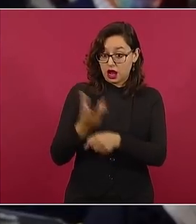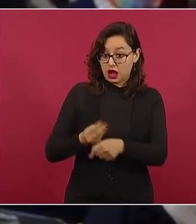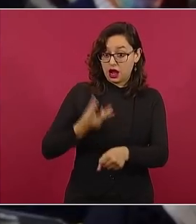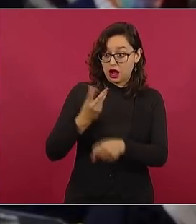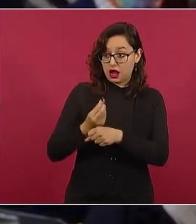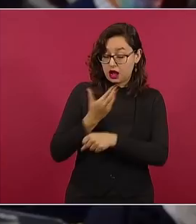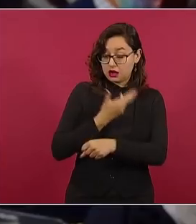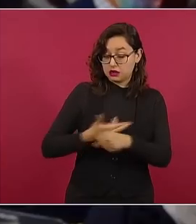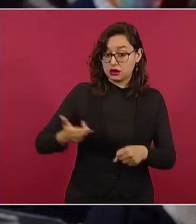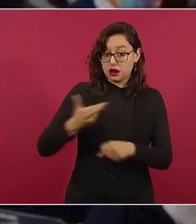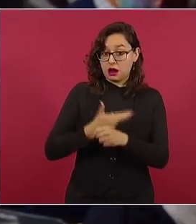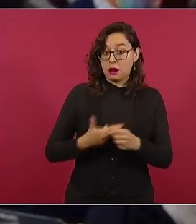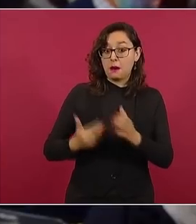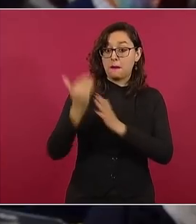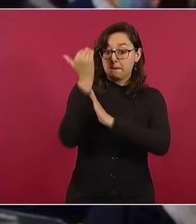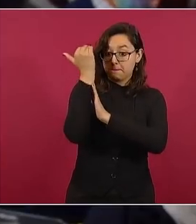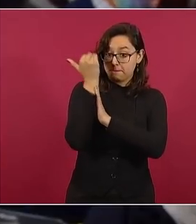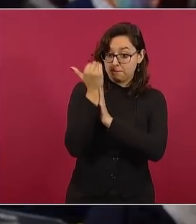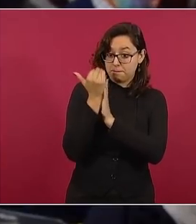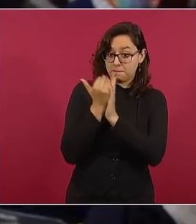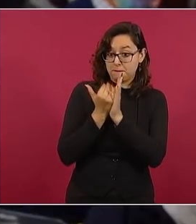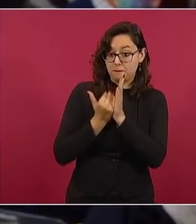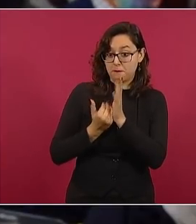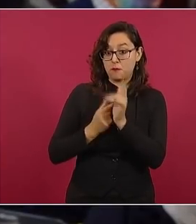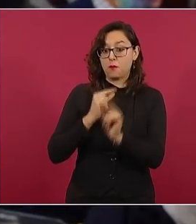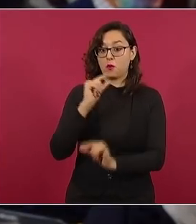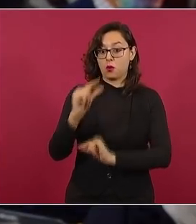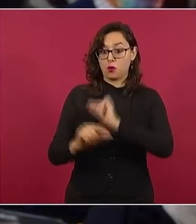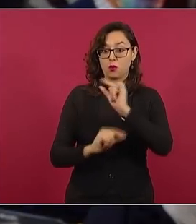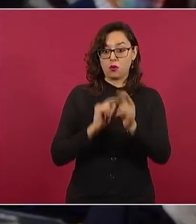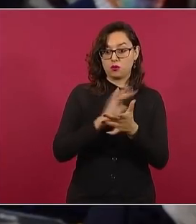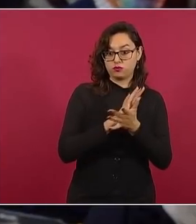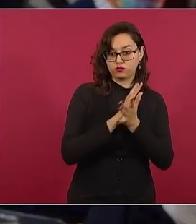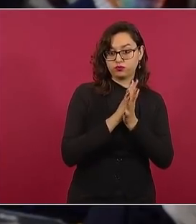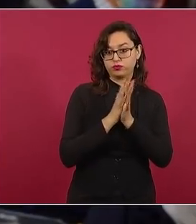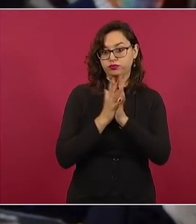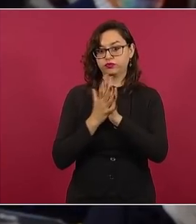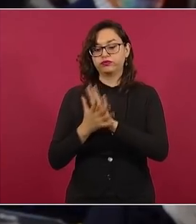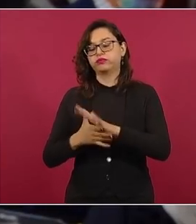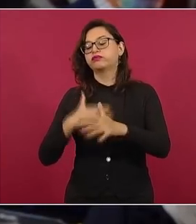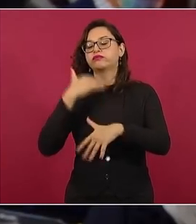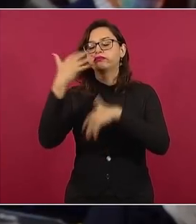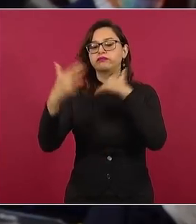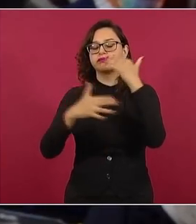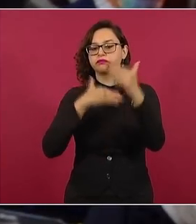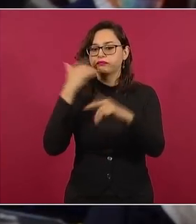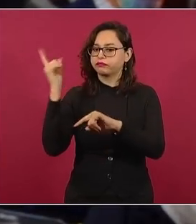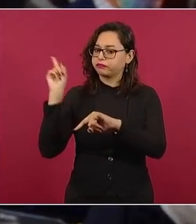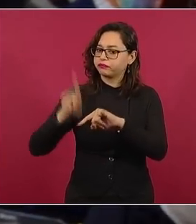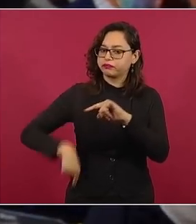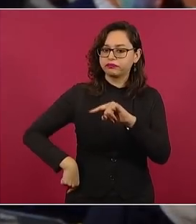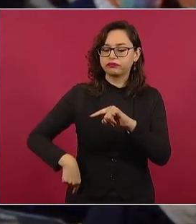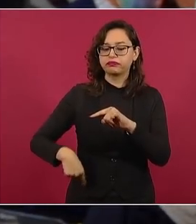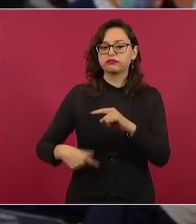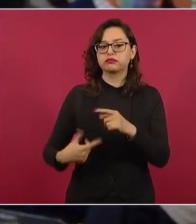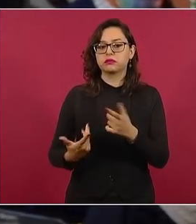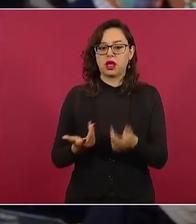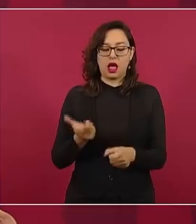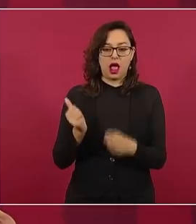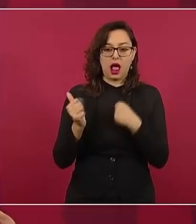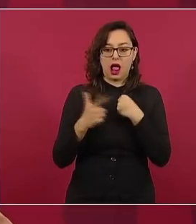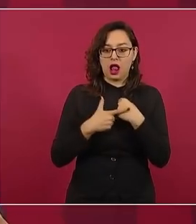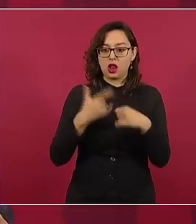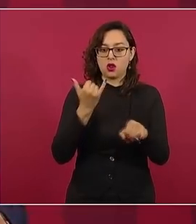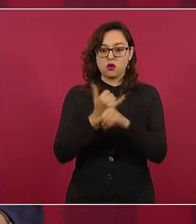caso ir transitando hacia otras tecnologías que no impliquen esta contaminación y si le han informado al respecto.